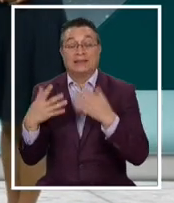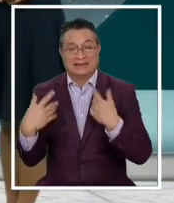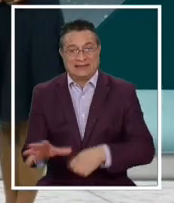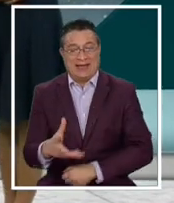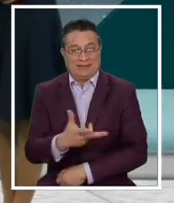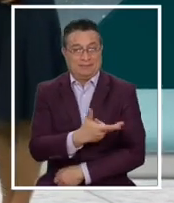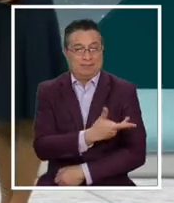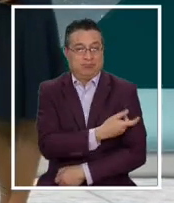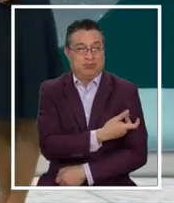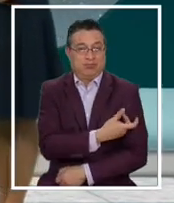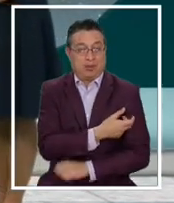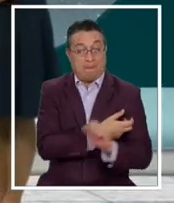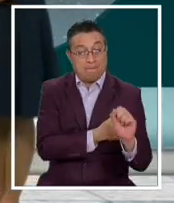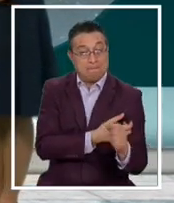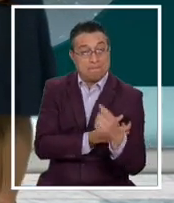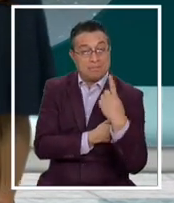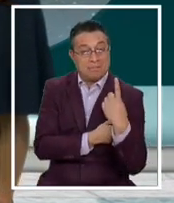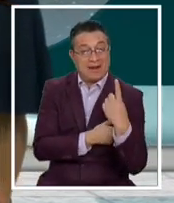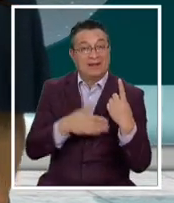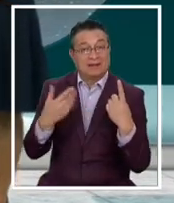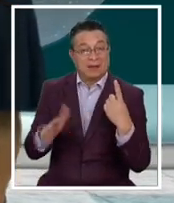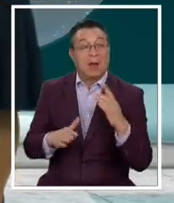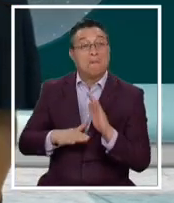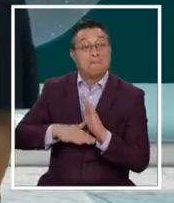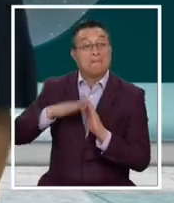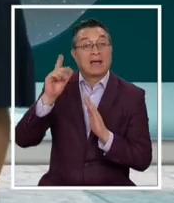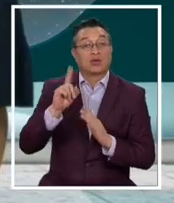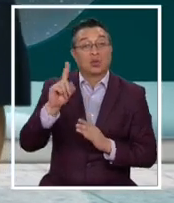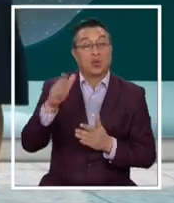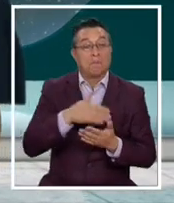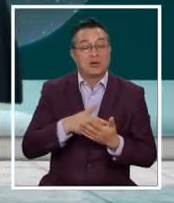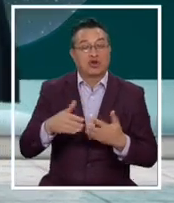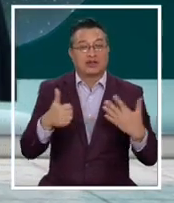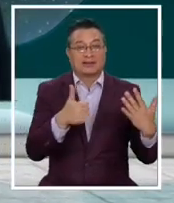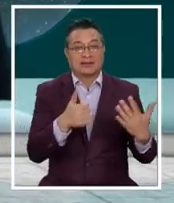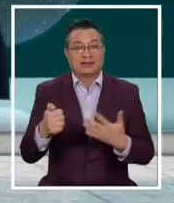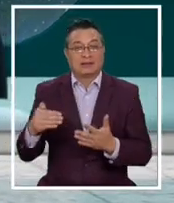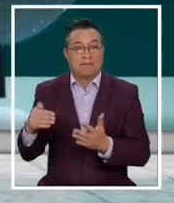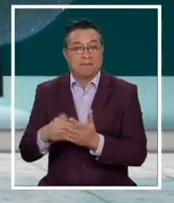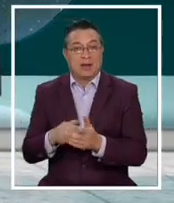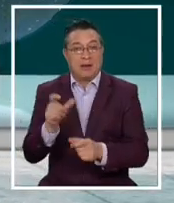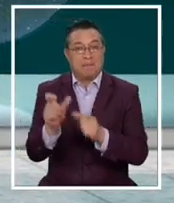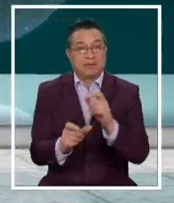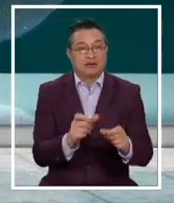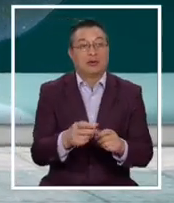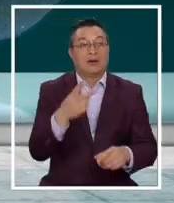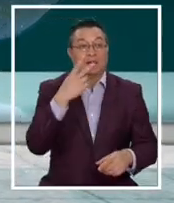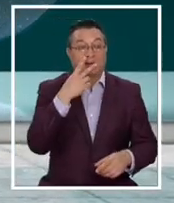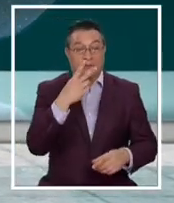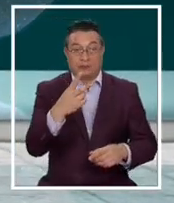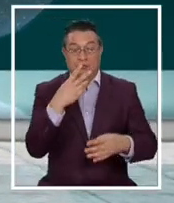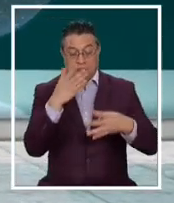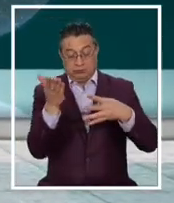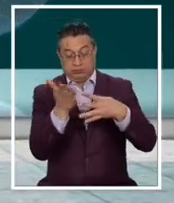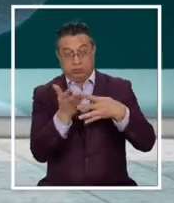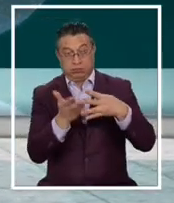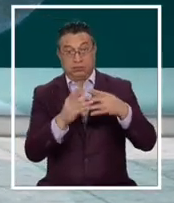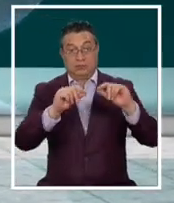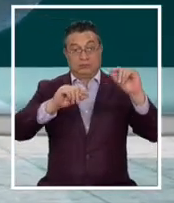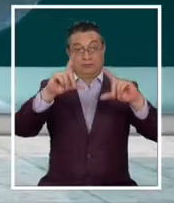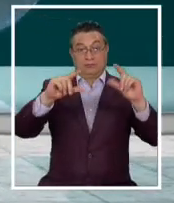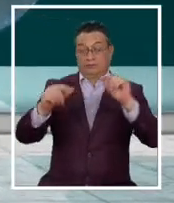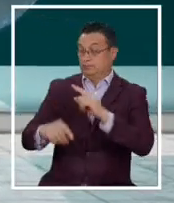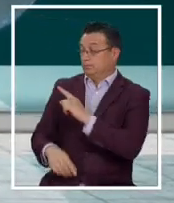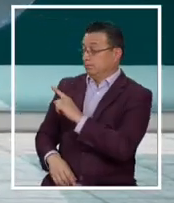vacunado con la primera dosis, es decir, más de 1.600.000 personas, que podemos verlo incluso en la